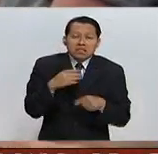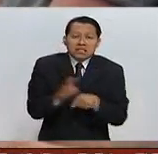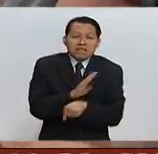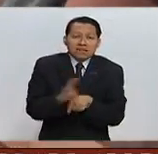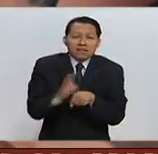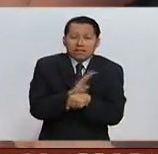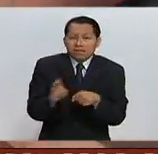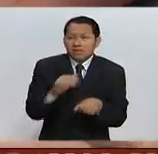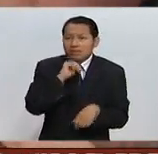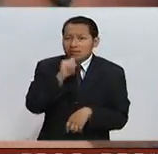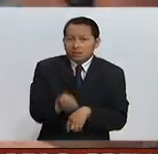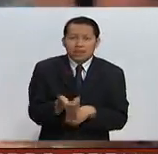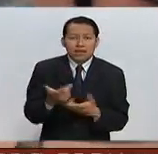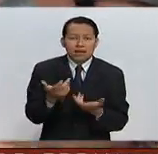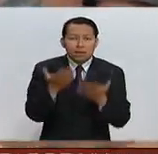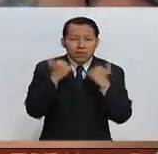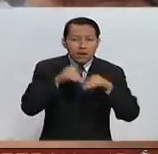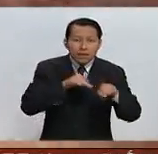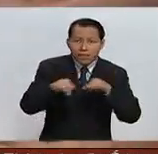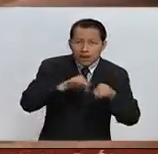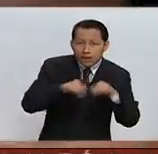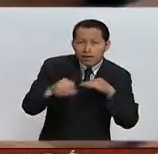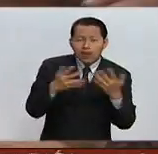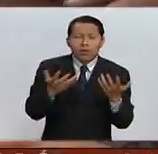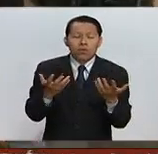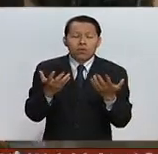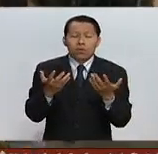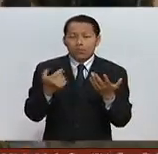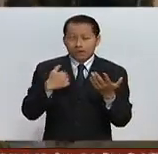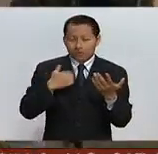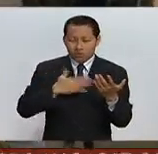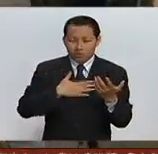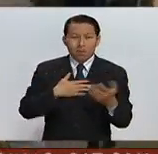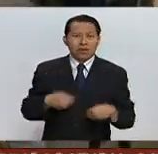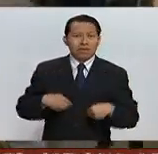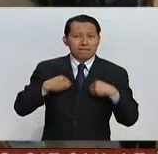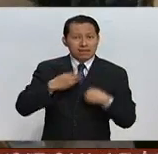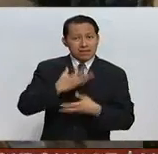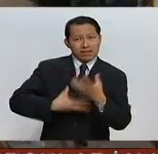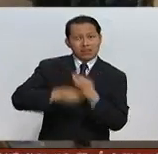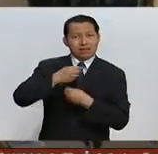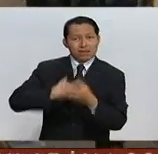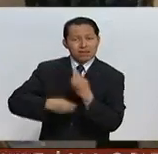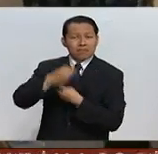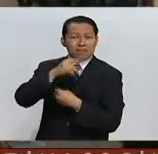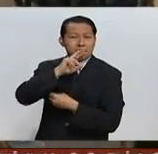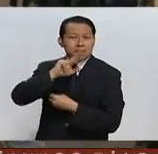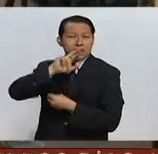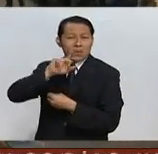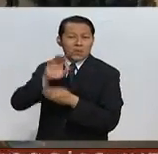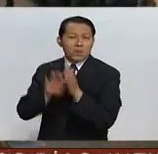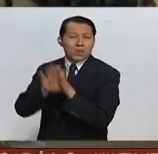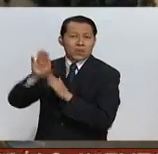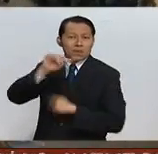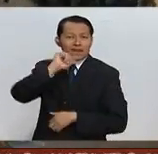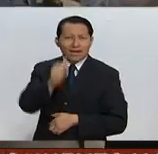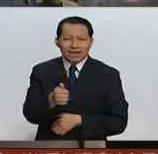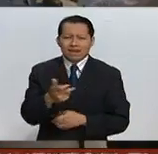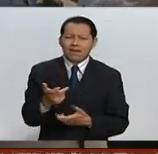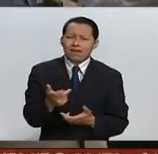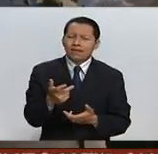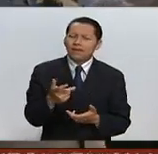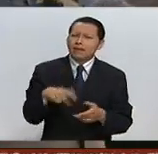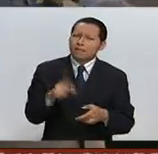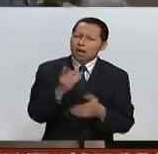globalización? Si no hay empleo, si no ha mejorado mi nivel de vida, ¿no? Especialmente entre los británicos, pero además afloran otros